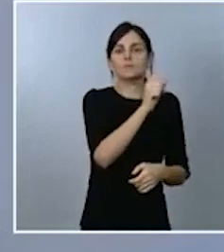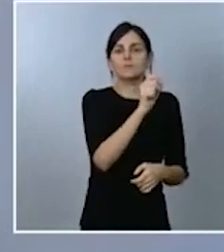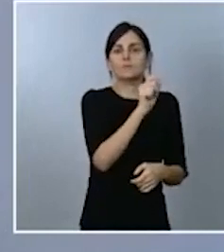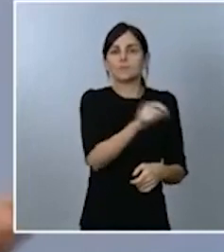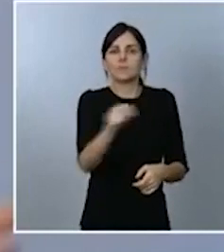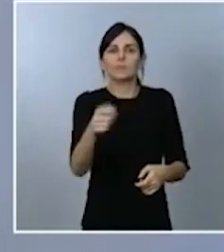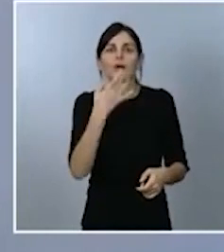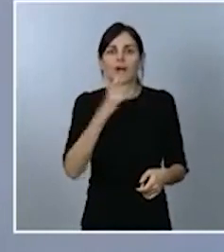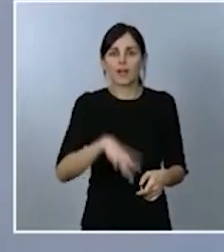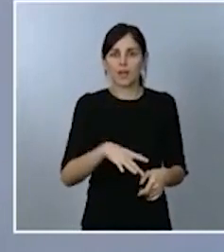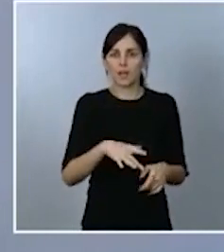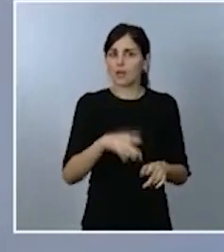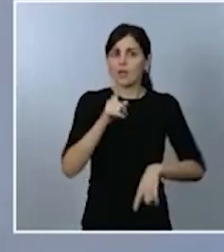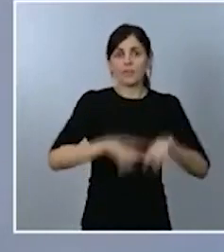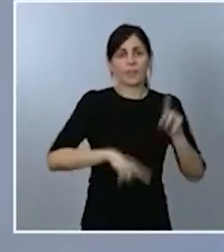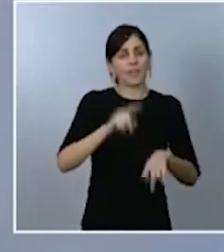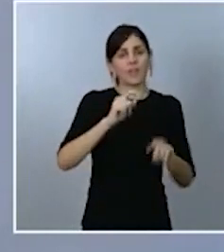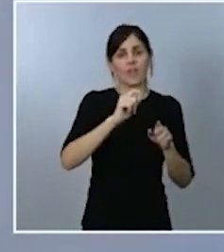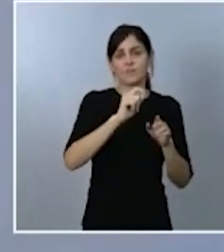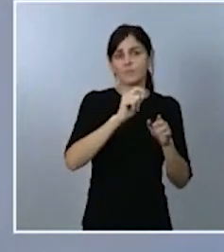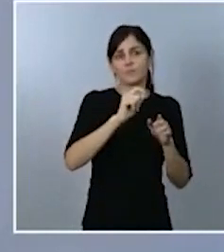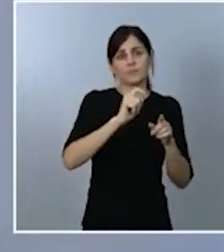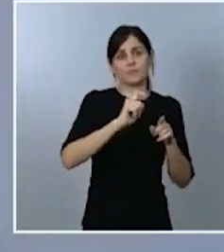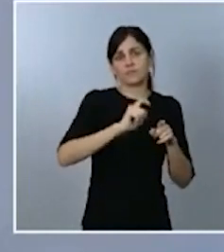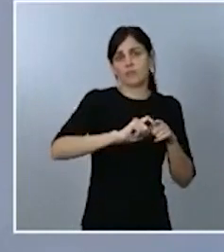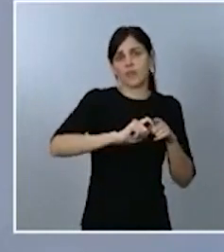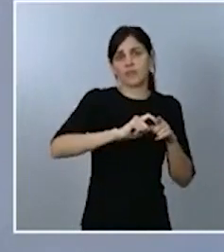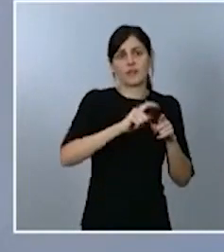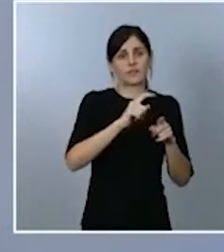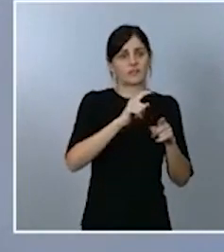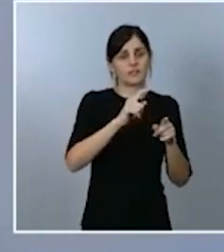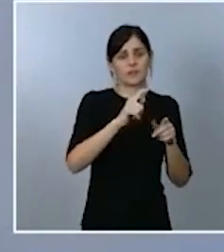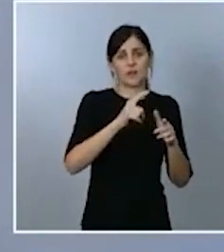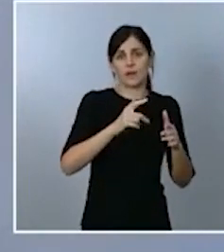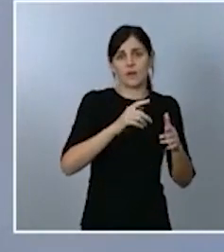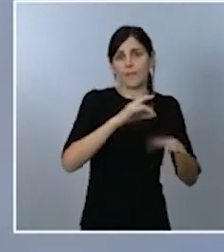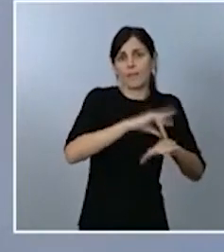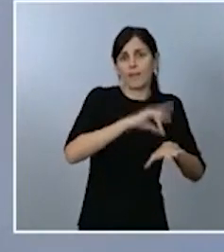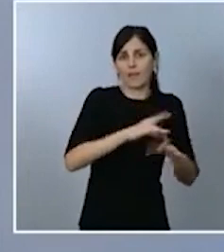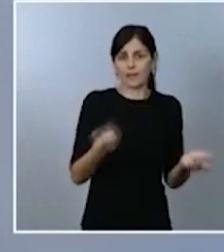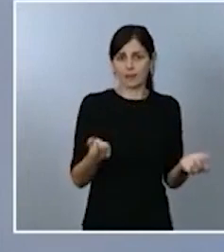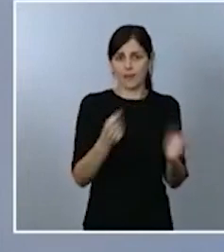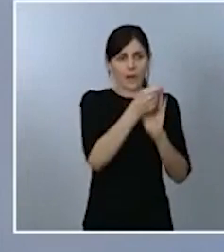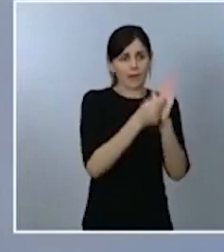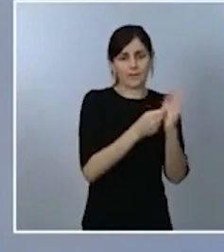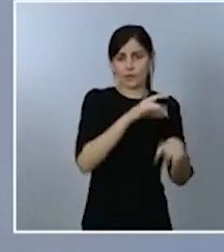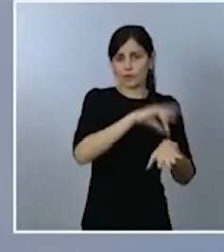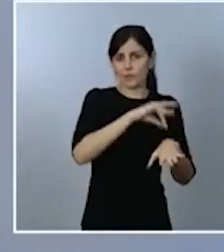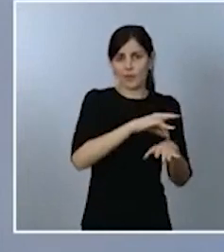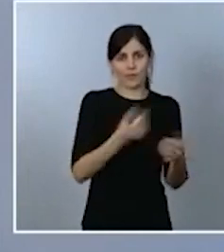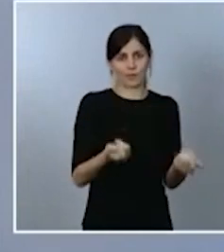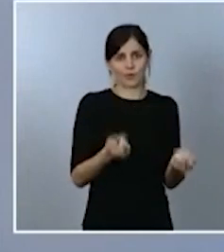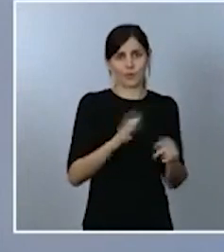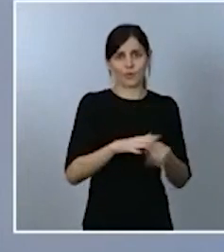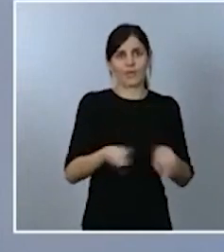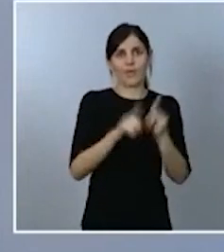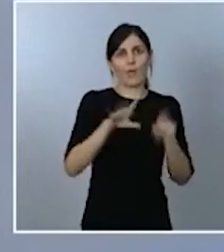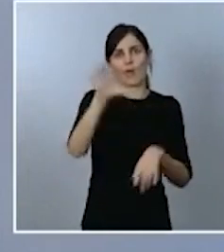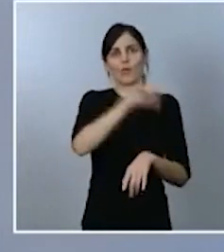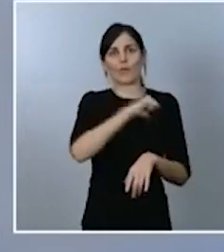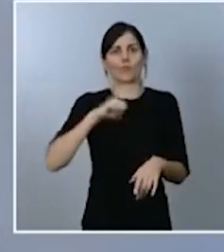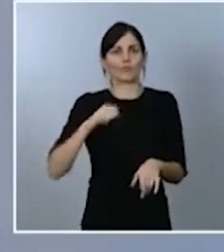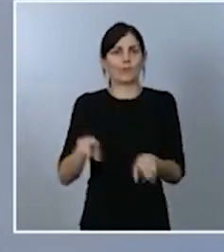primero no por criterios de geografía ni nada por el estilo la compra de las vacunas es centralizada la hace el gobierno de España y la